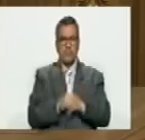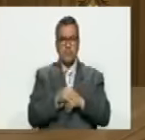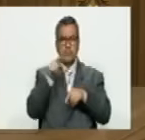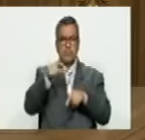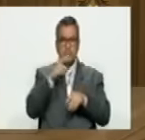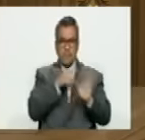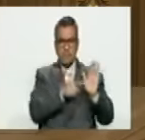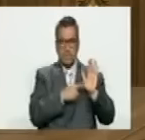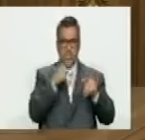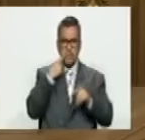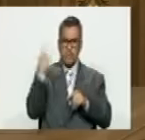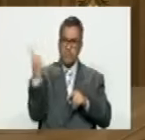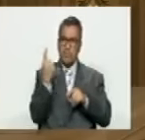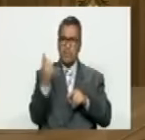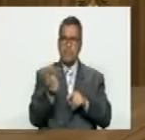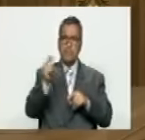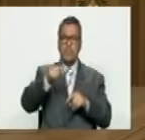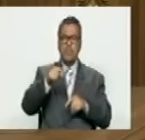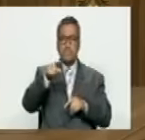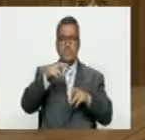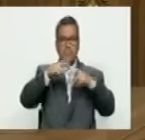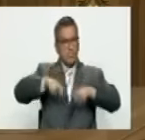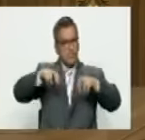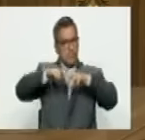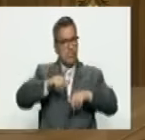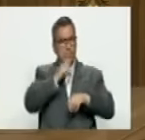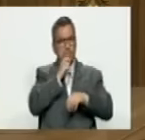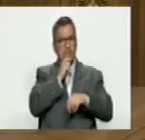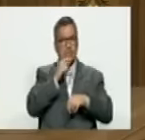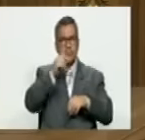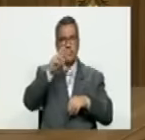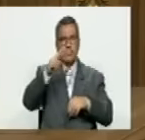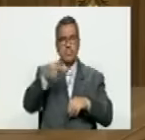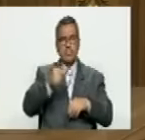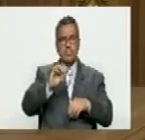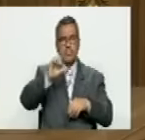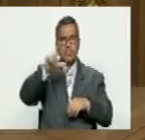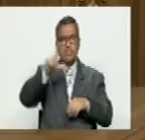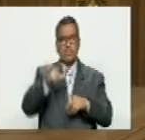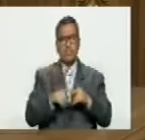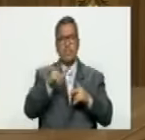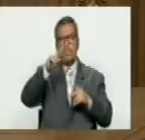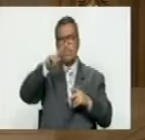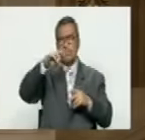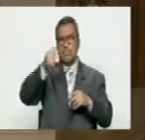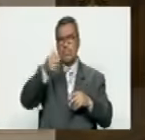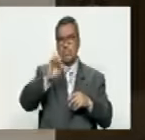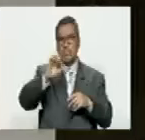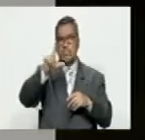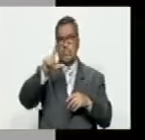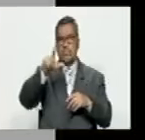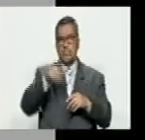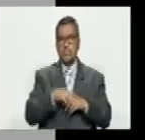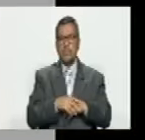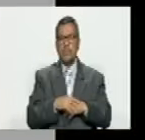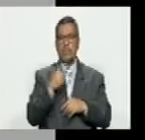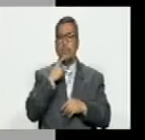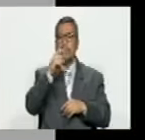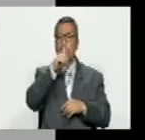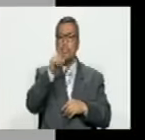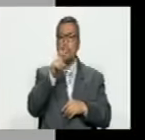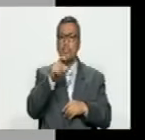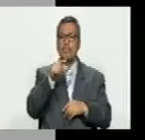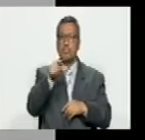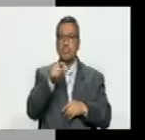fíjense la imagen que viene nos pusimos a averiguar quién era Rafael Nishimura y Rafael Nishimura en su tweet dice le preguntan